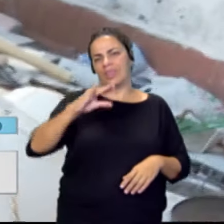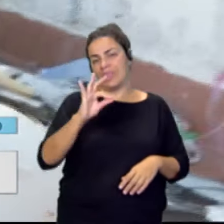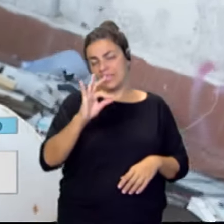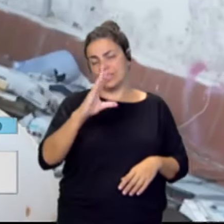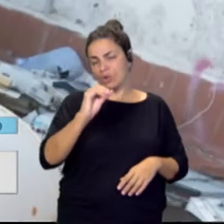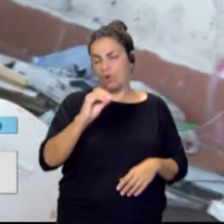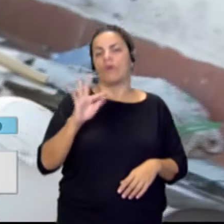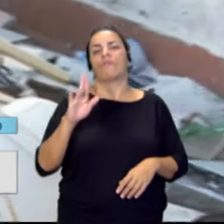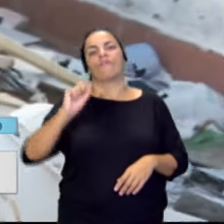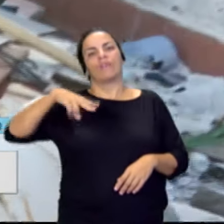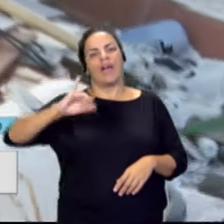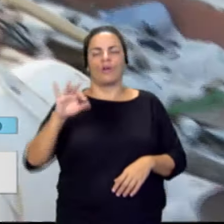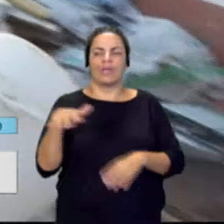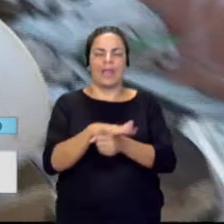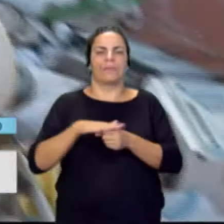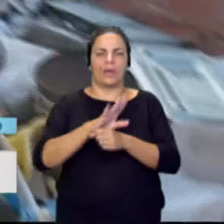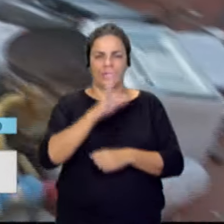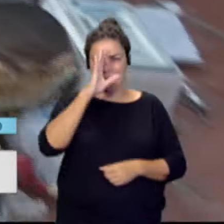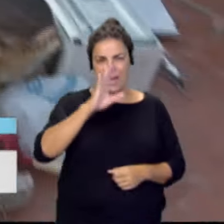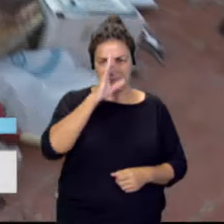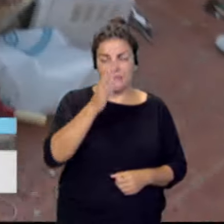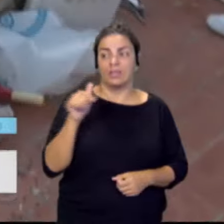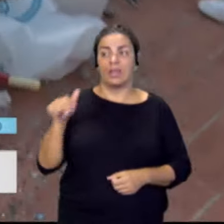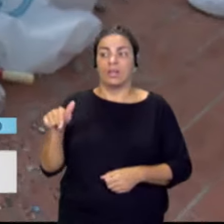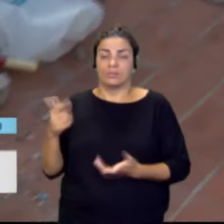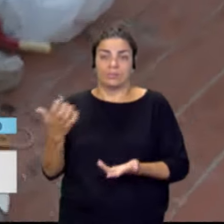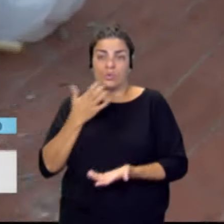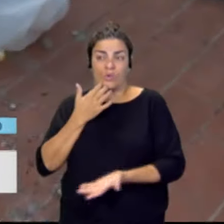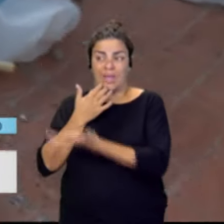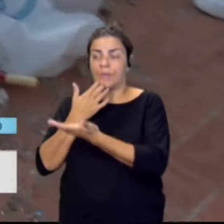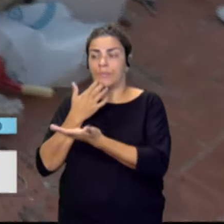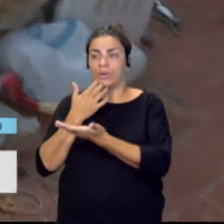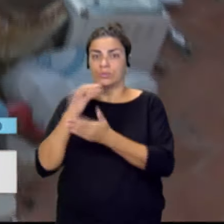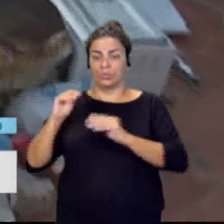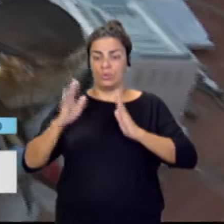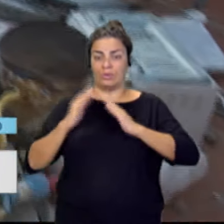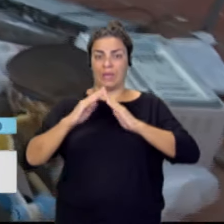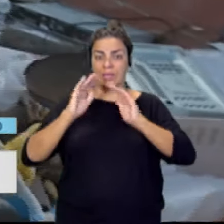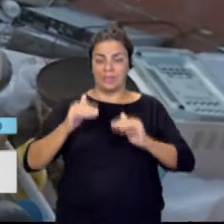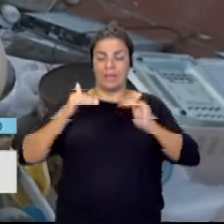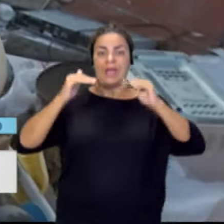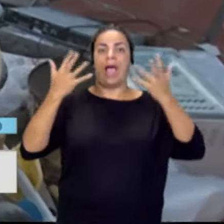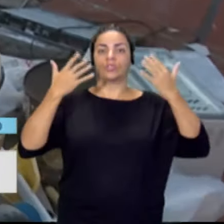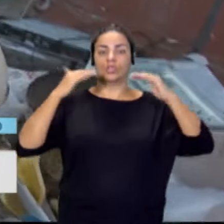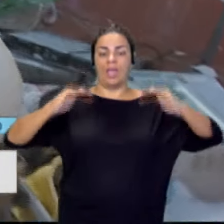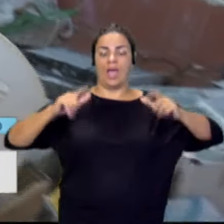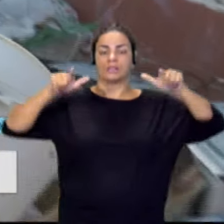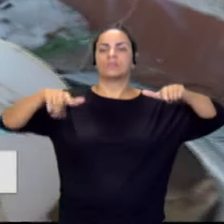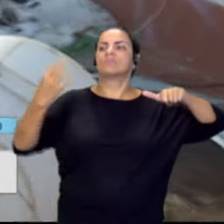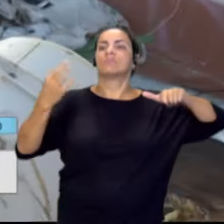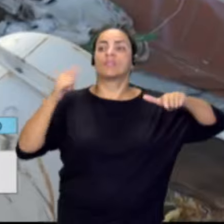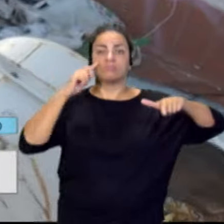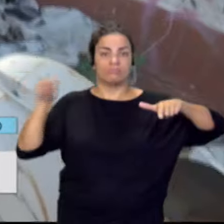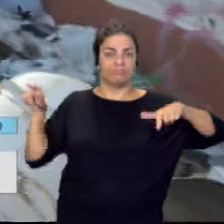Esto es solo un ejemplo de lo que tienen en la parte de arriba, en las azoteas de sus edificios. En gran parte